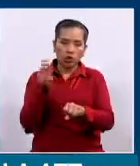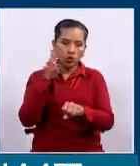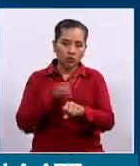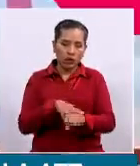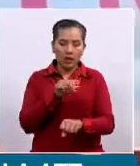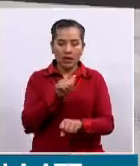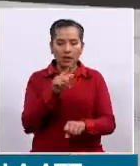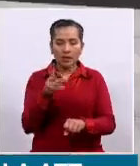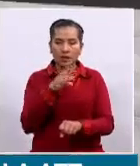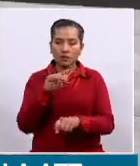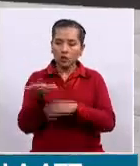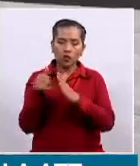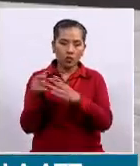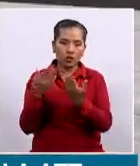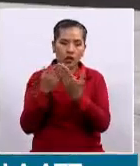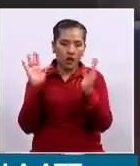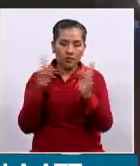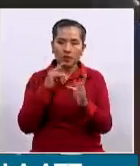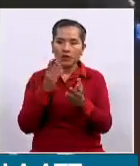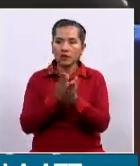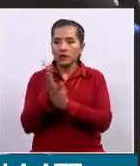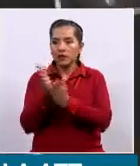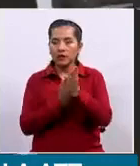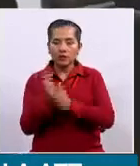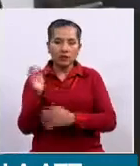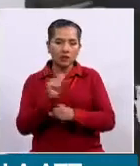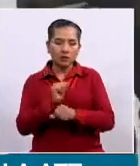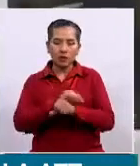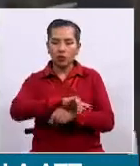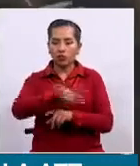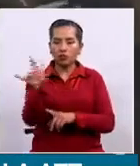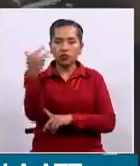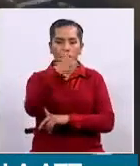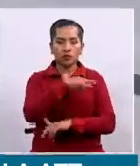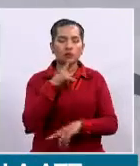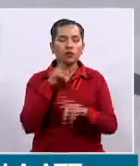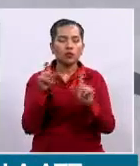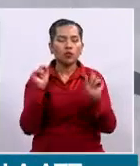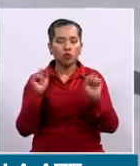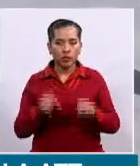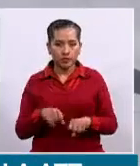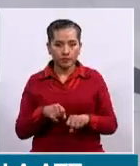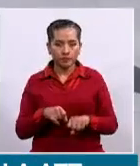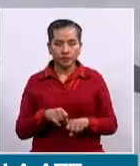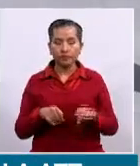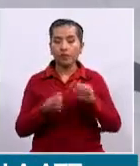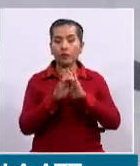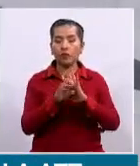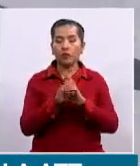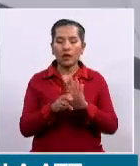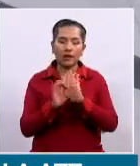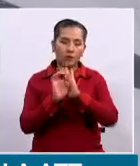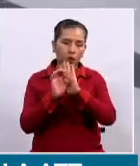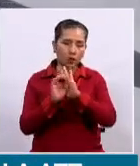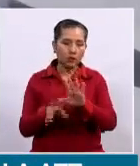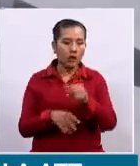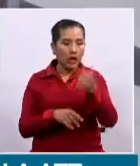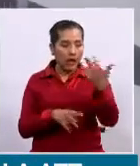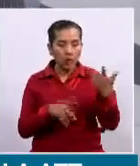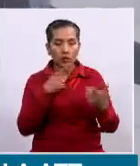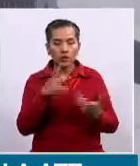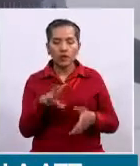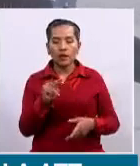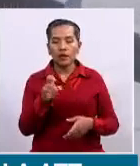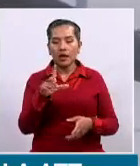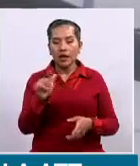lo cual puede prestar los servicios de operación. En este sentido, si es que alguien ofrece pasajes como Nela